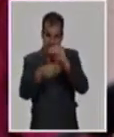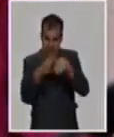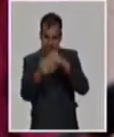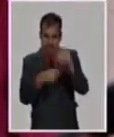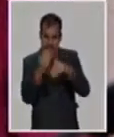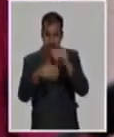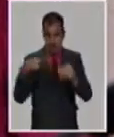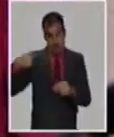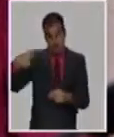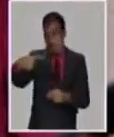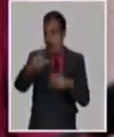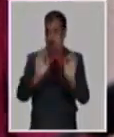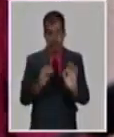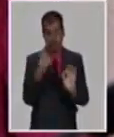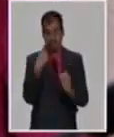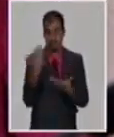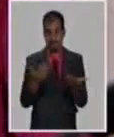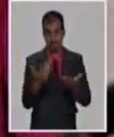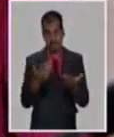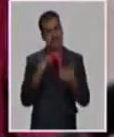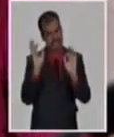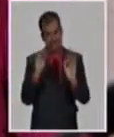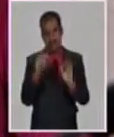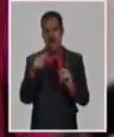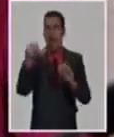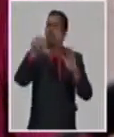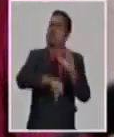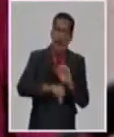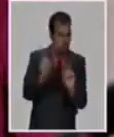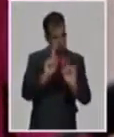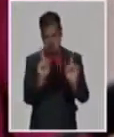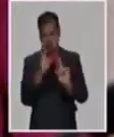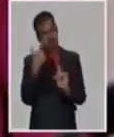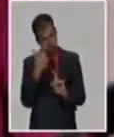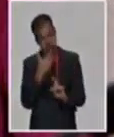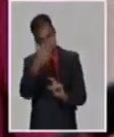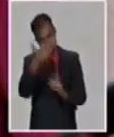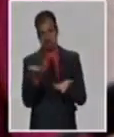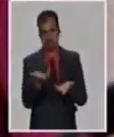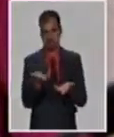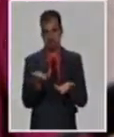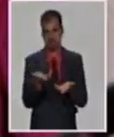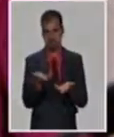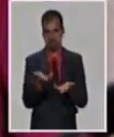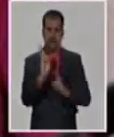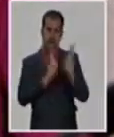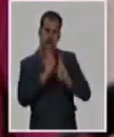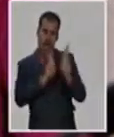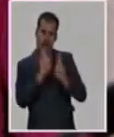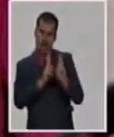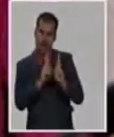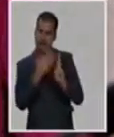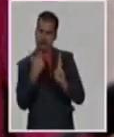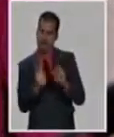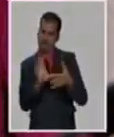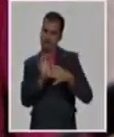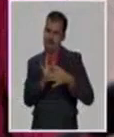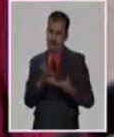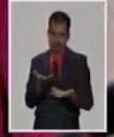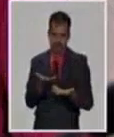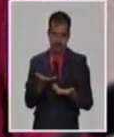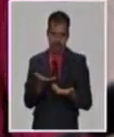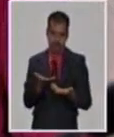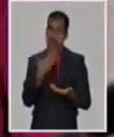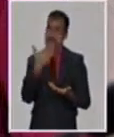dinámicas, siempre para bien, dinámicas de organización, dinámicas de puestos de acuerdo, dinámicas de...